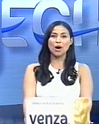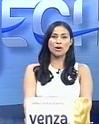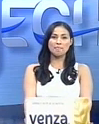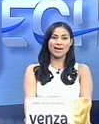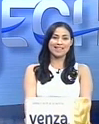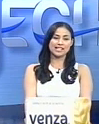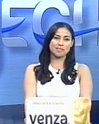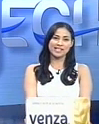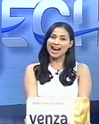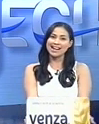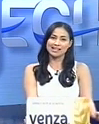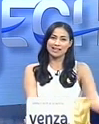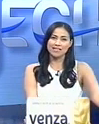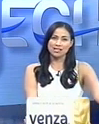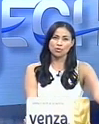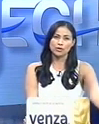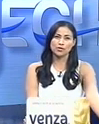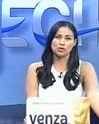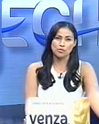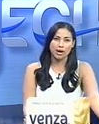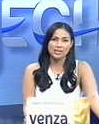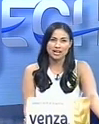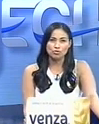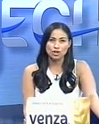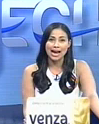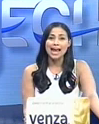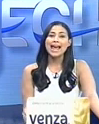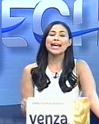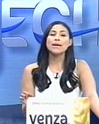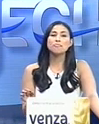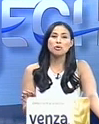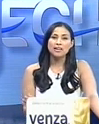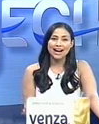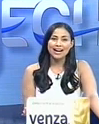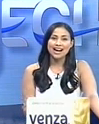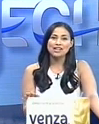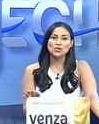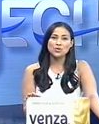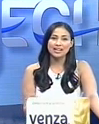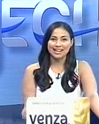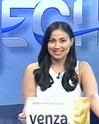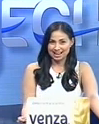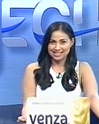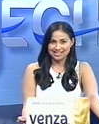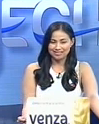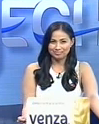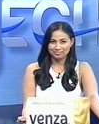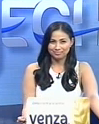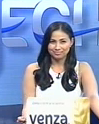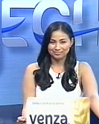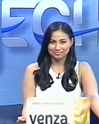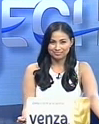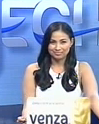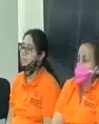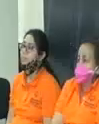demuestra Olimpiadas Especiales a través de uno de sus programas que busca empoderar a sus atletas.